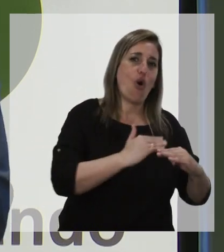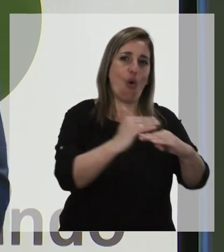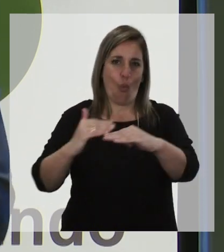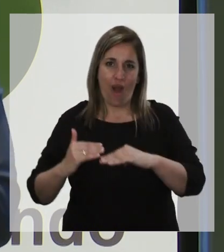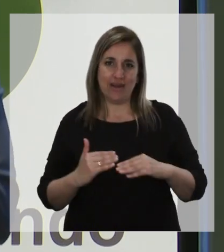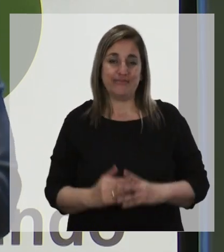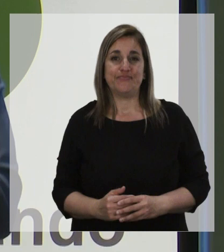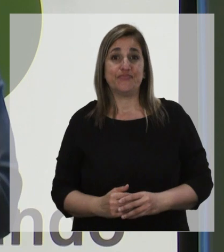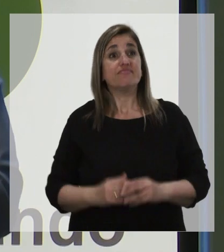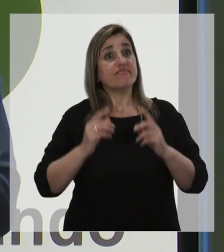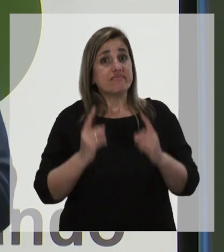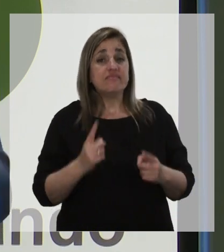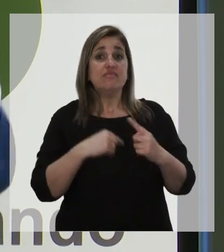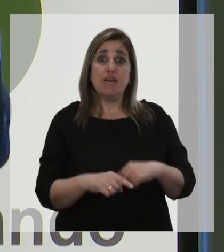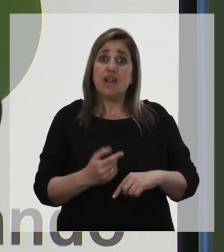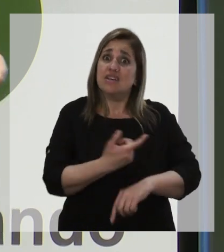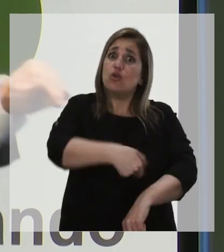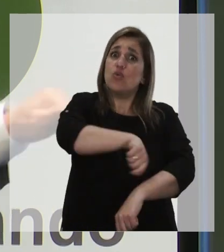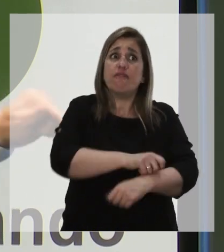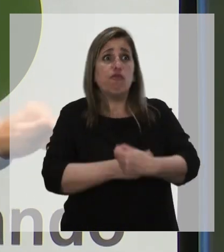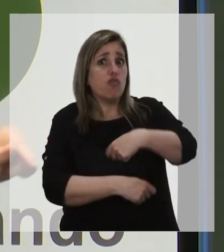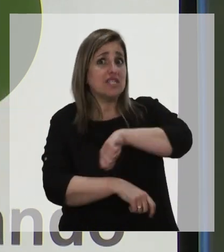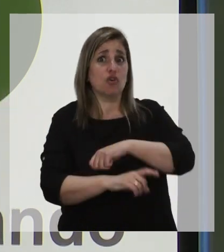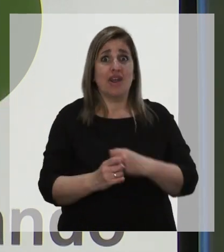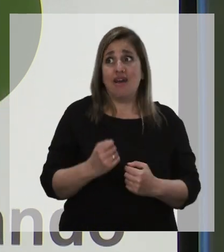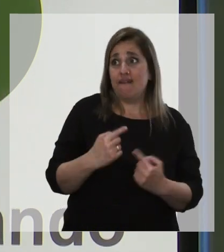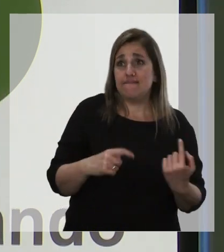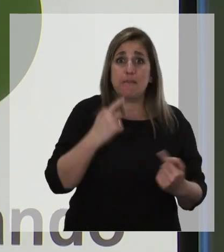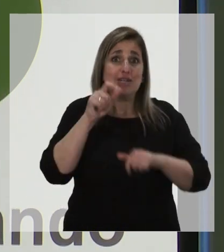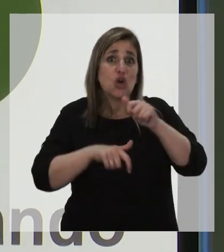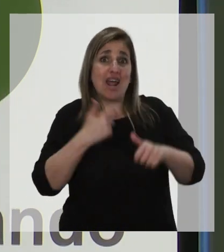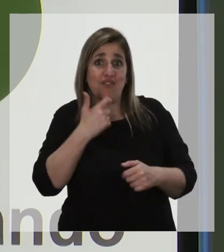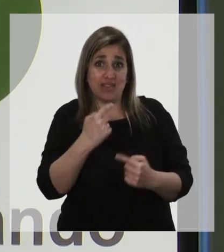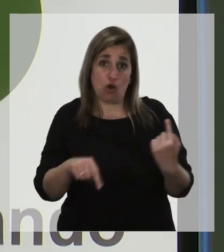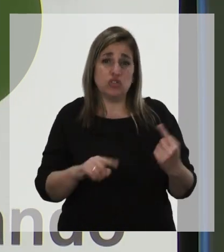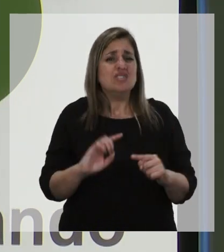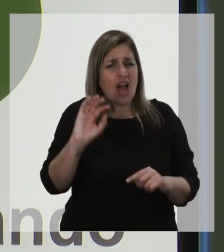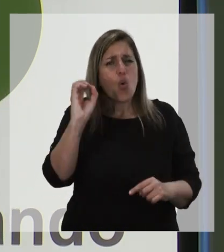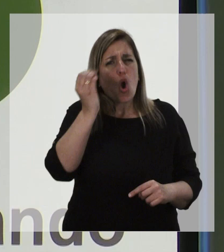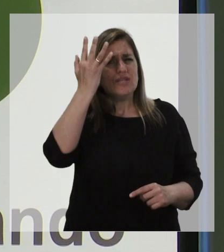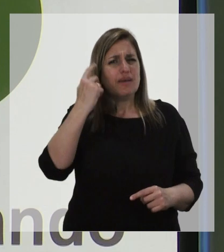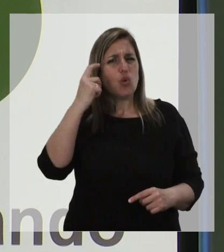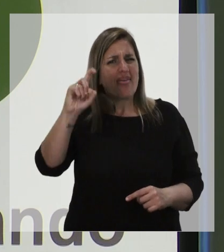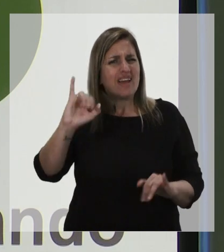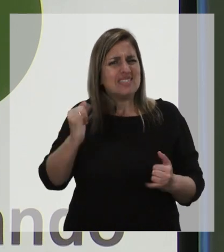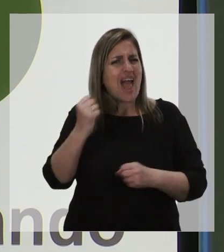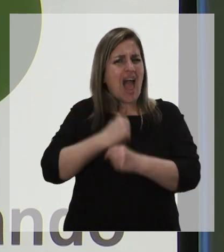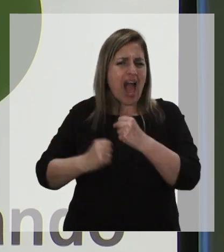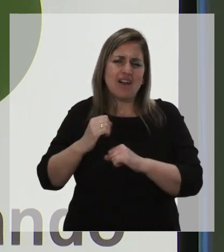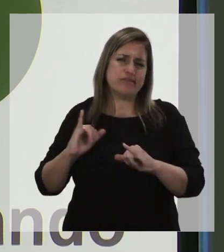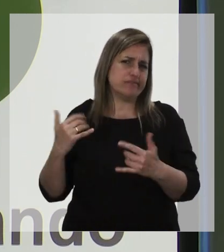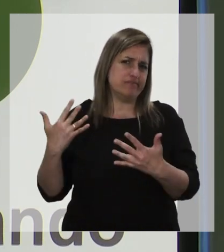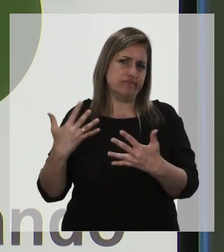Y creciendo toda muchas veces hay que hacer un esfuerzo mayor para los que están más atrás. A mí hay un concepto que hace muchos años me acompaña,